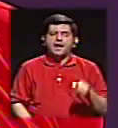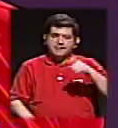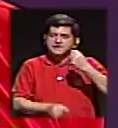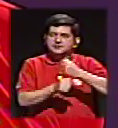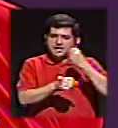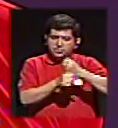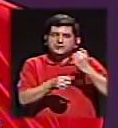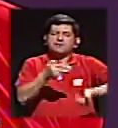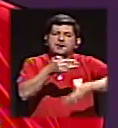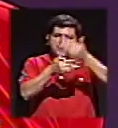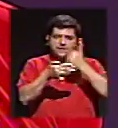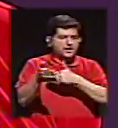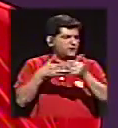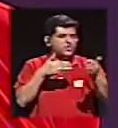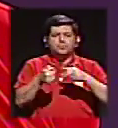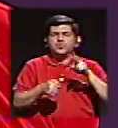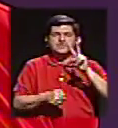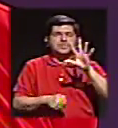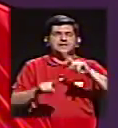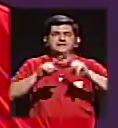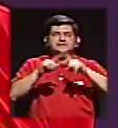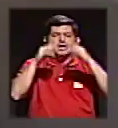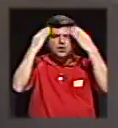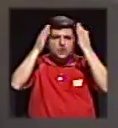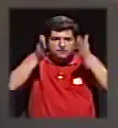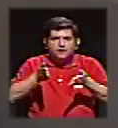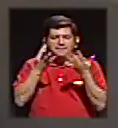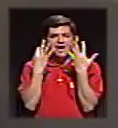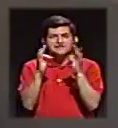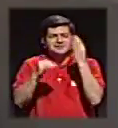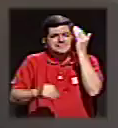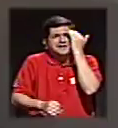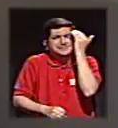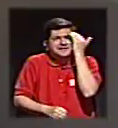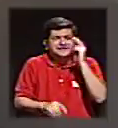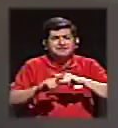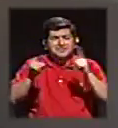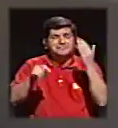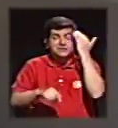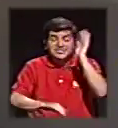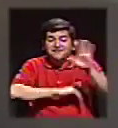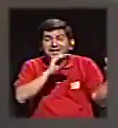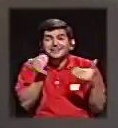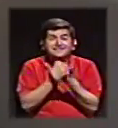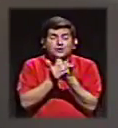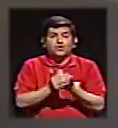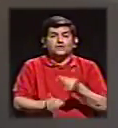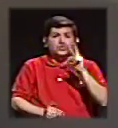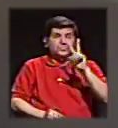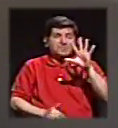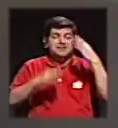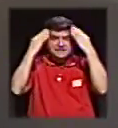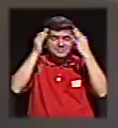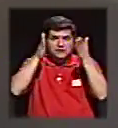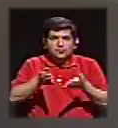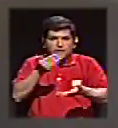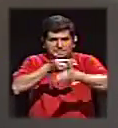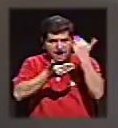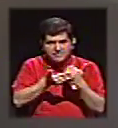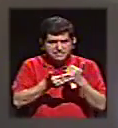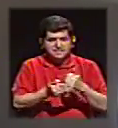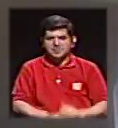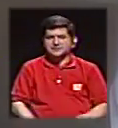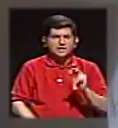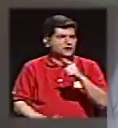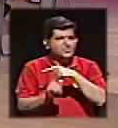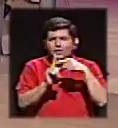tarea, así nos toquen 25 fuentes, hay que intentar saber, pero hay que sabérselo todo de las 25 fuentes. Es que, no